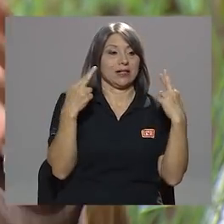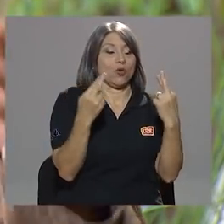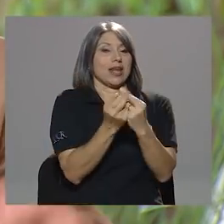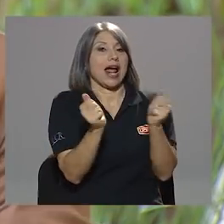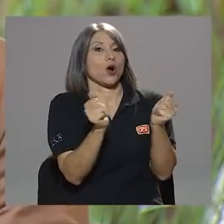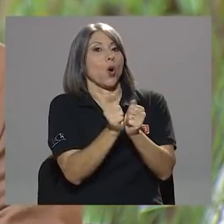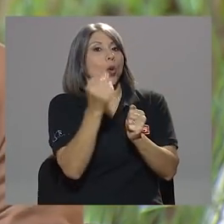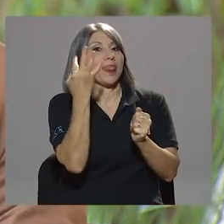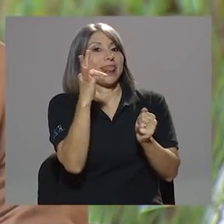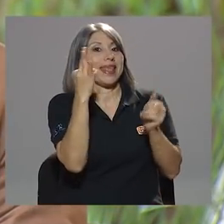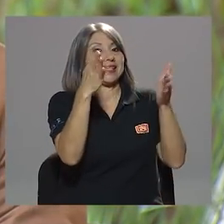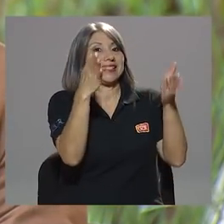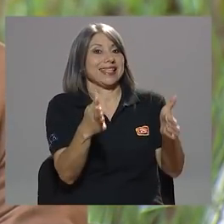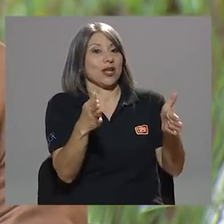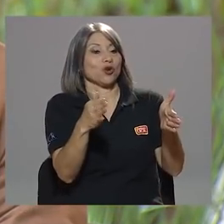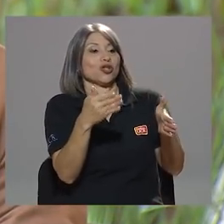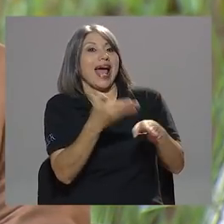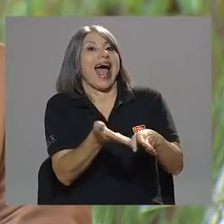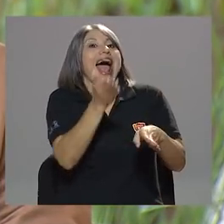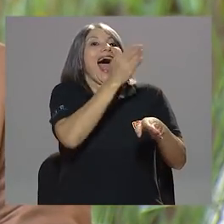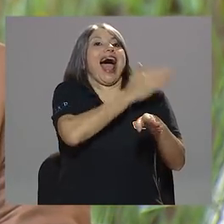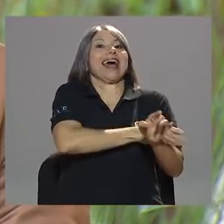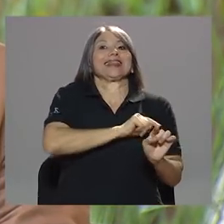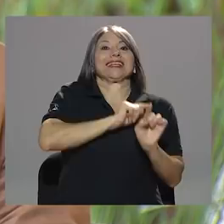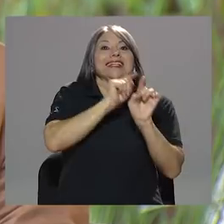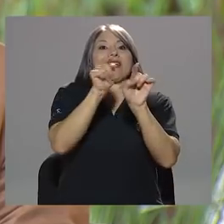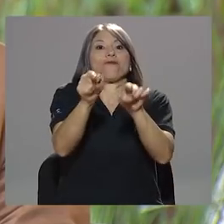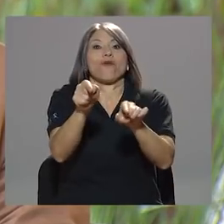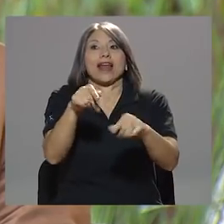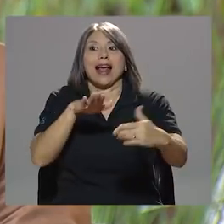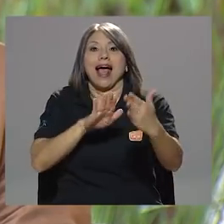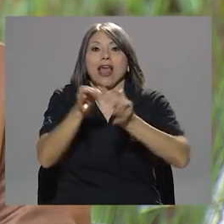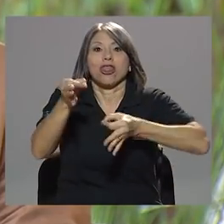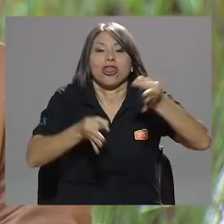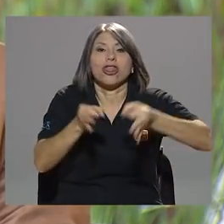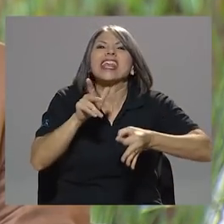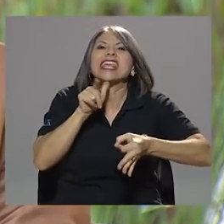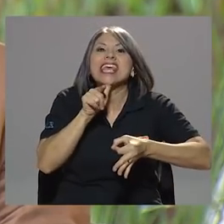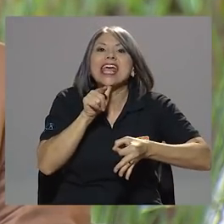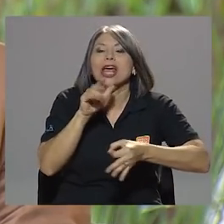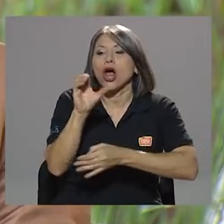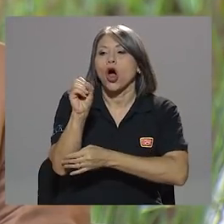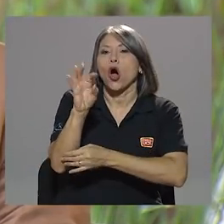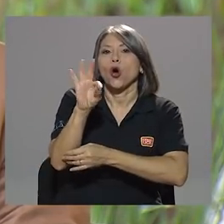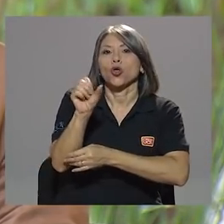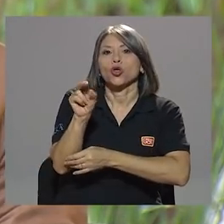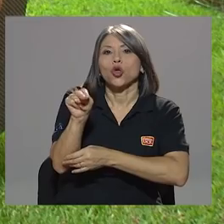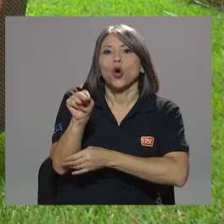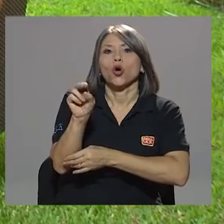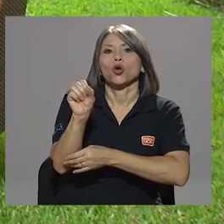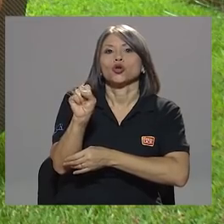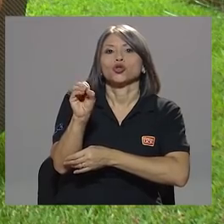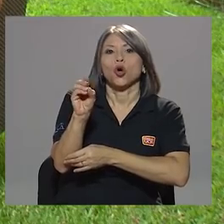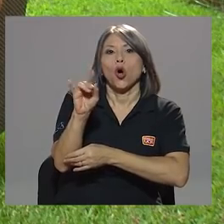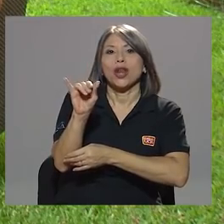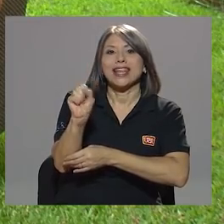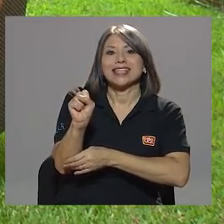antes de que comparecieran, es don Otón Solís Fallas. Y él, hoy, hoy,